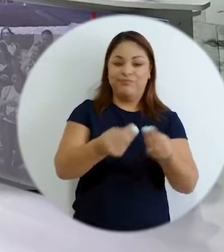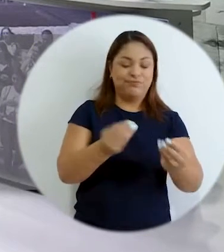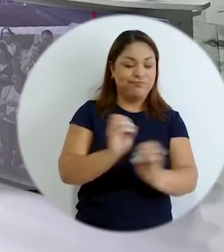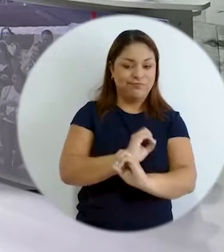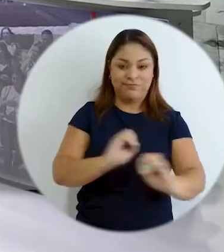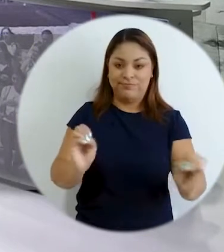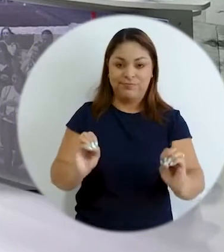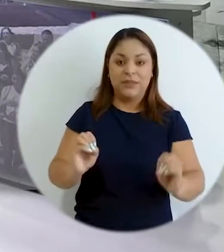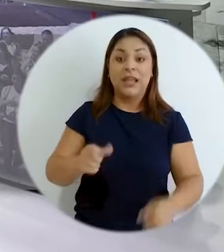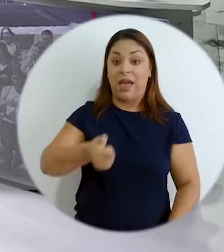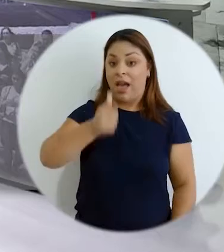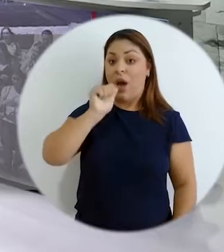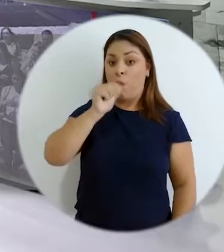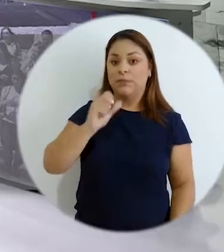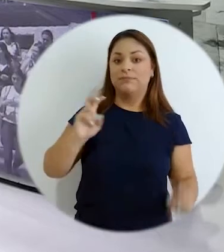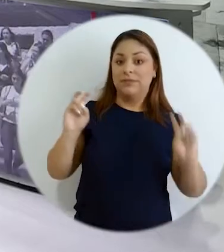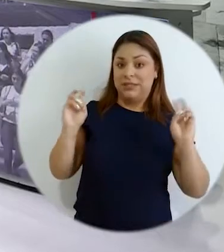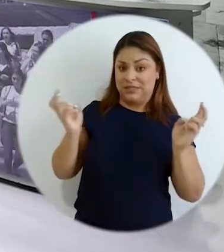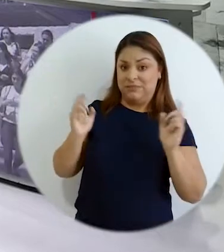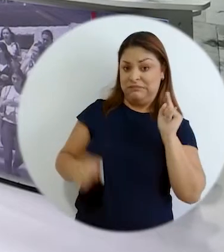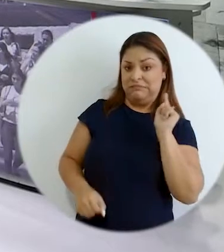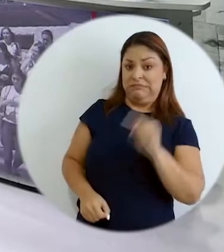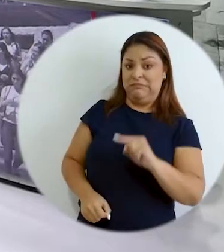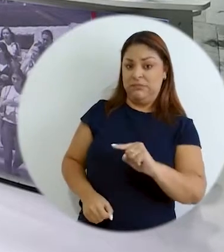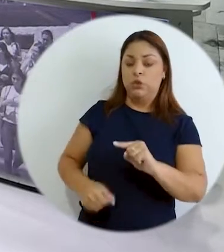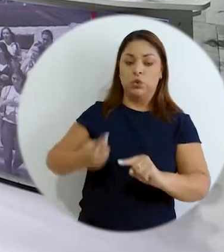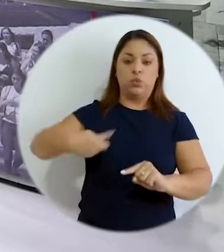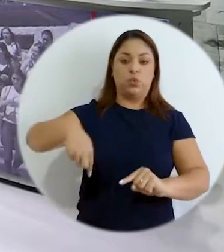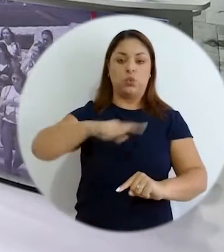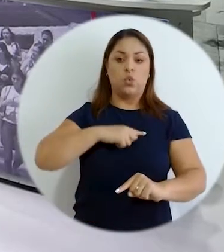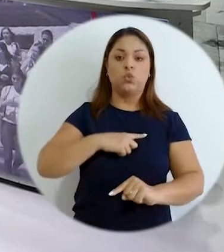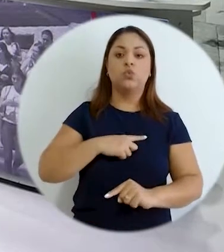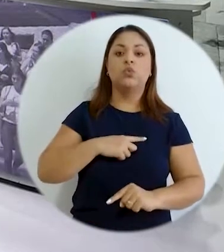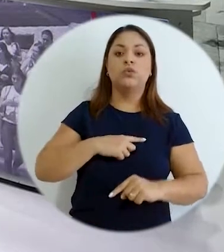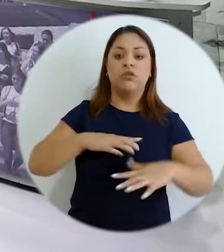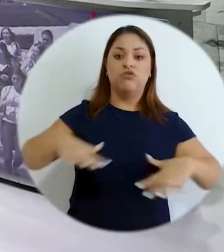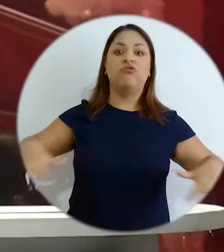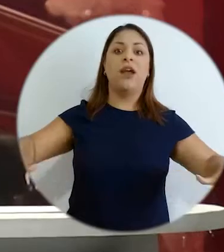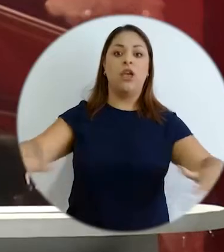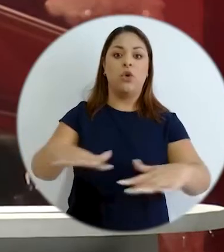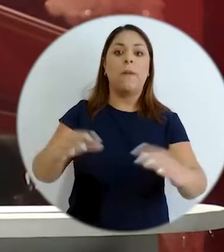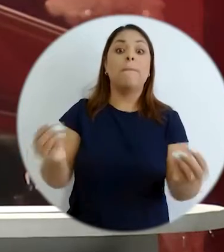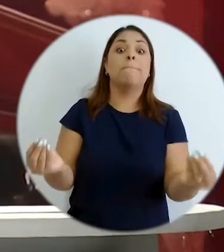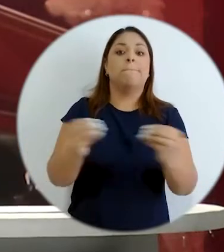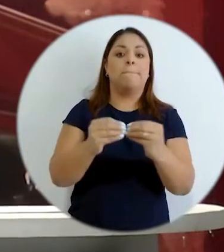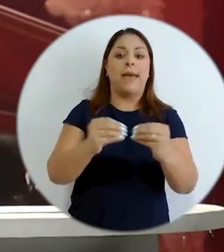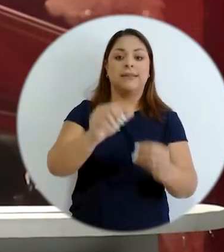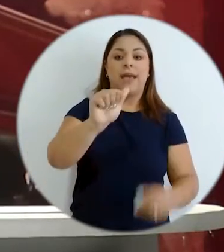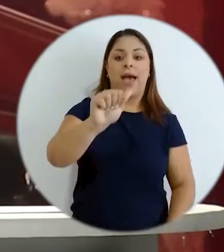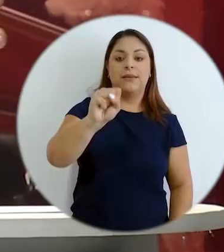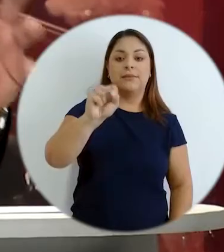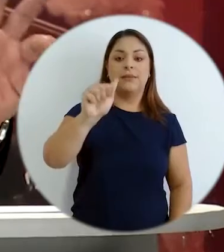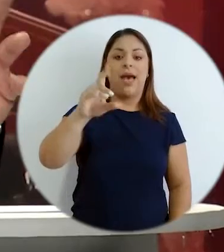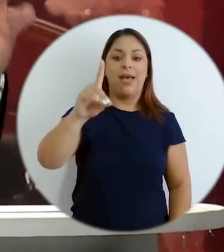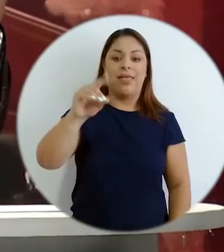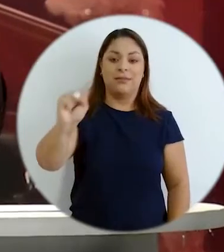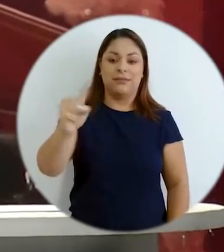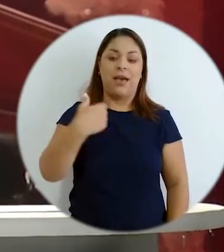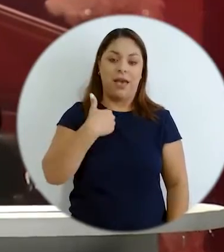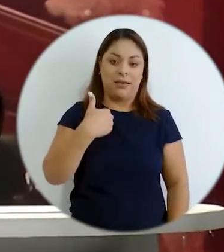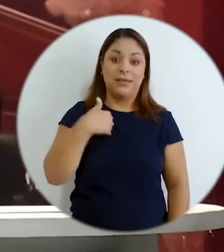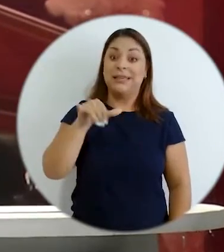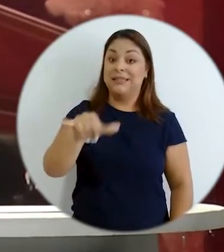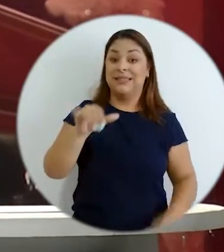productivo y entonces el tema del agua hoy es porque somos la región que más asadas tienen ¿verdad? y hoy es un tema